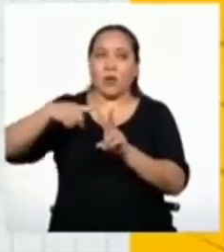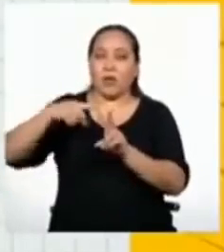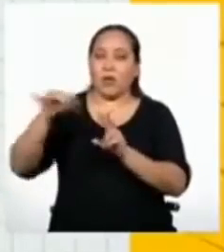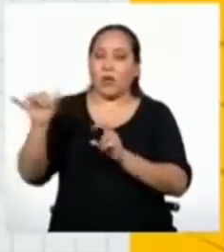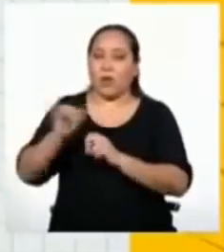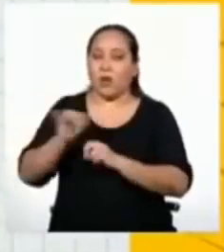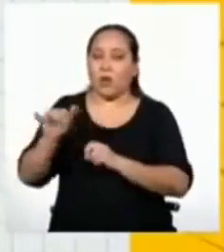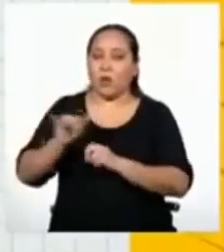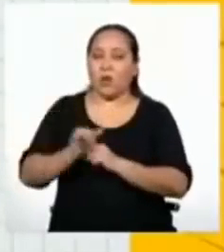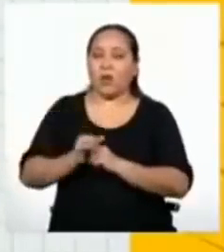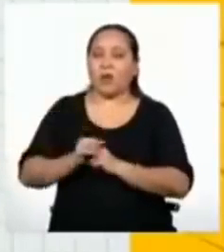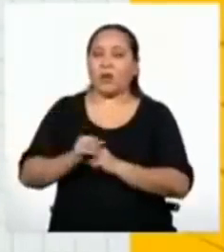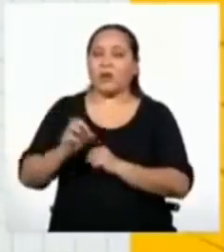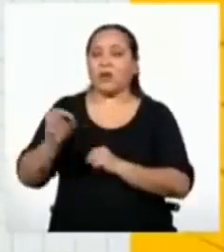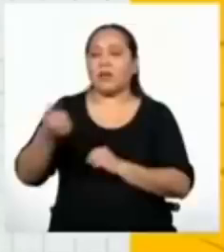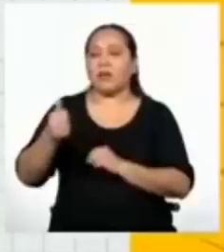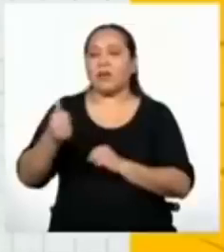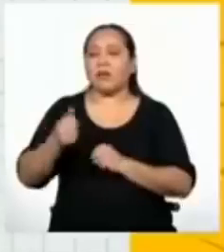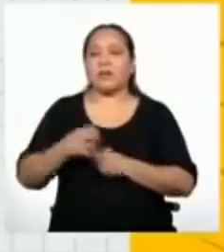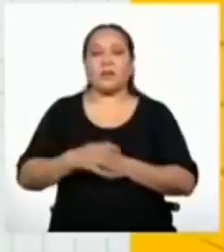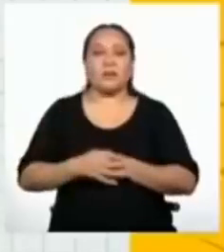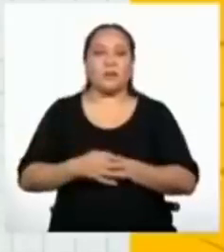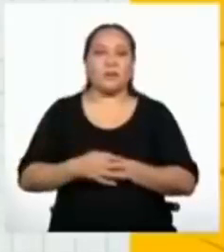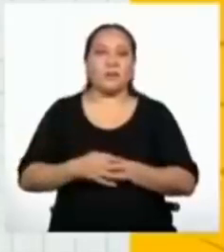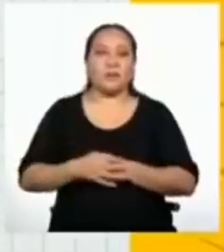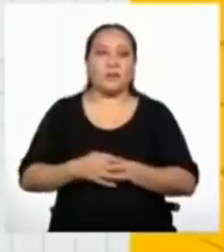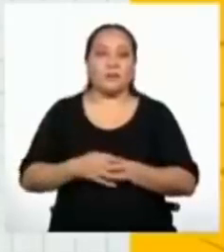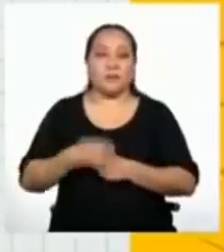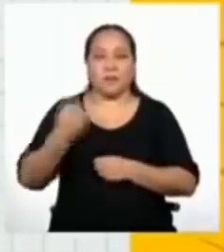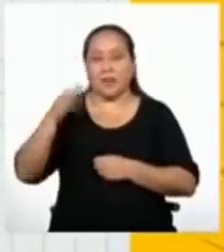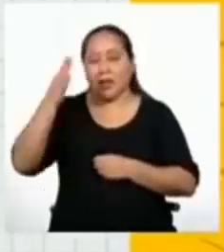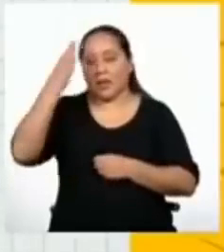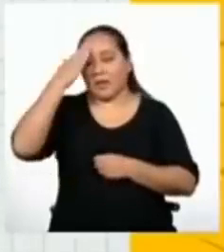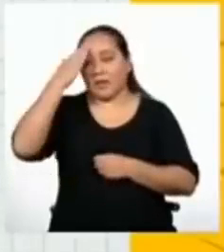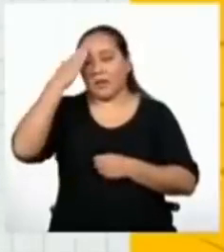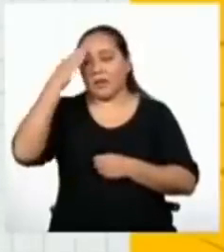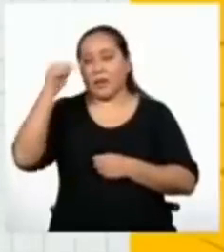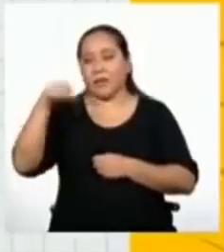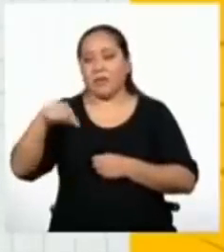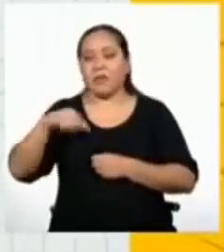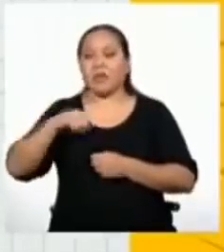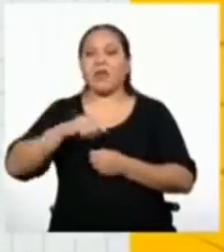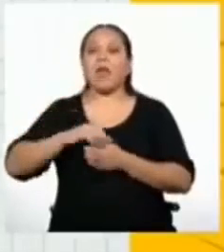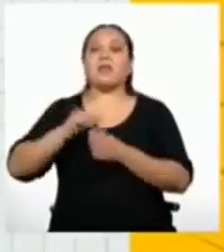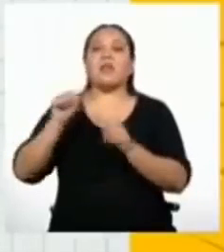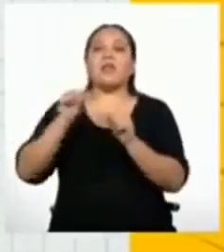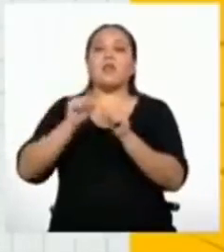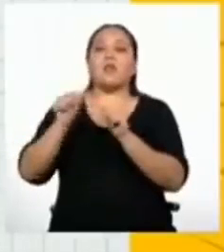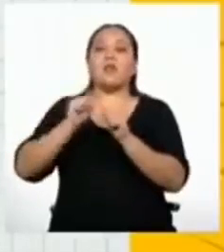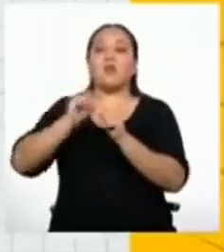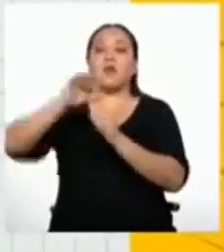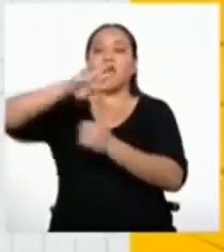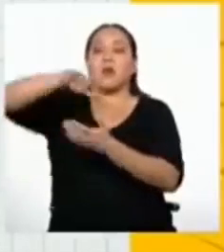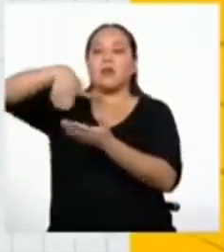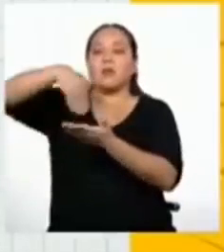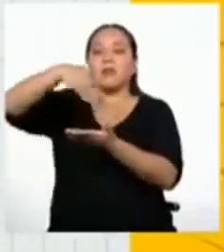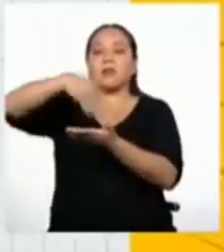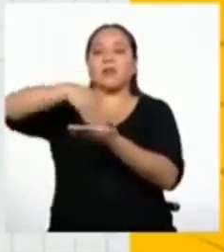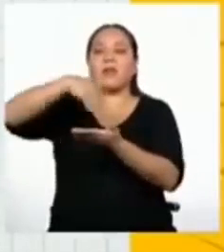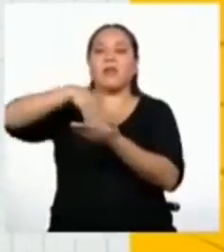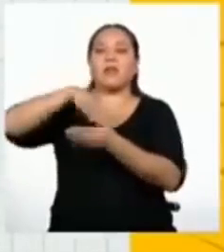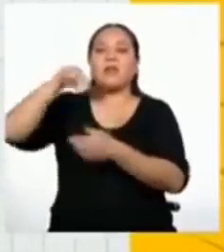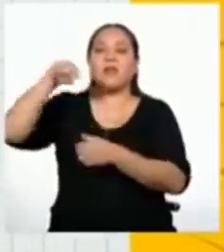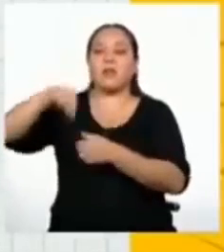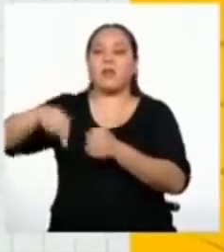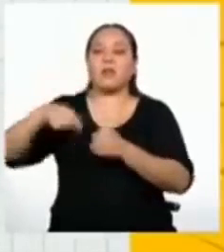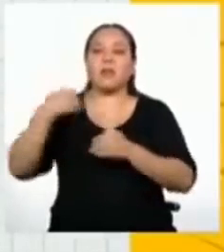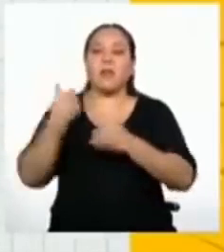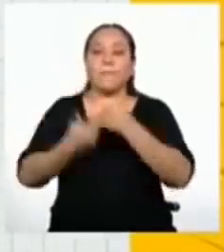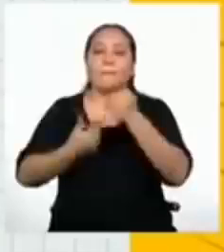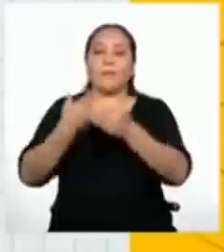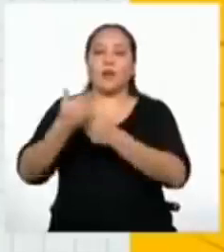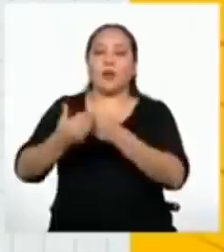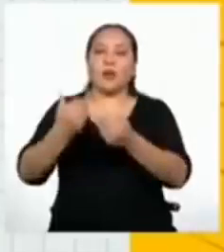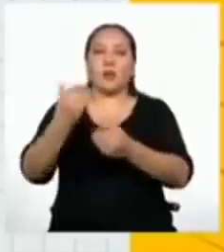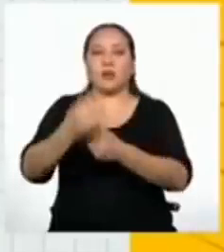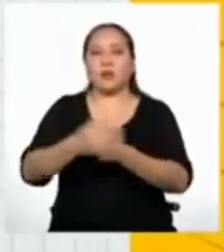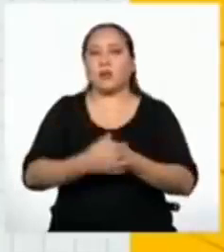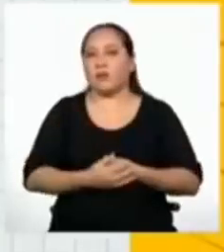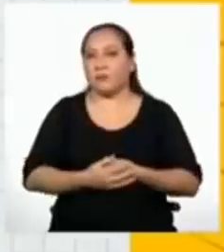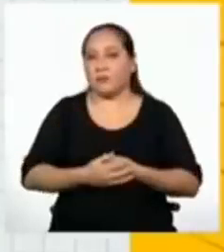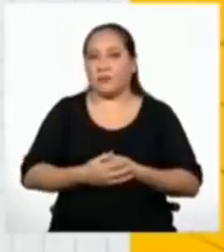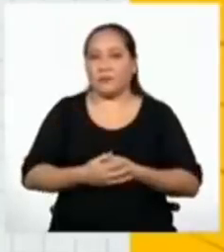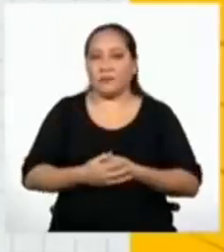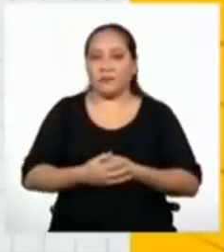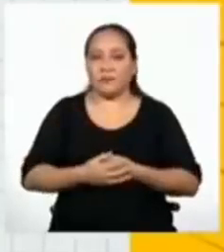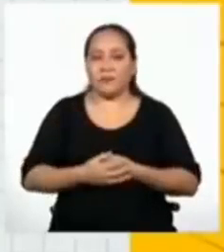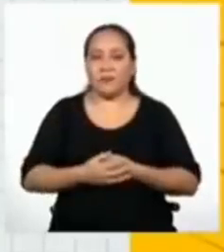al mismo resultado, diez, que como ya hemos dicho, es el término central de nuestra progresión. Entonces,